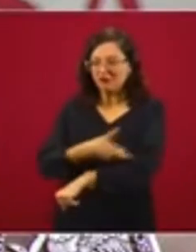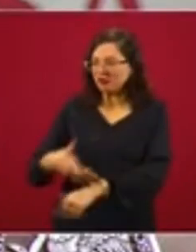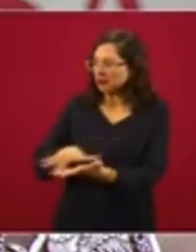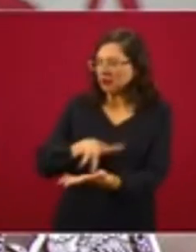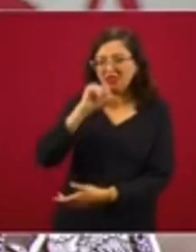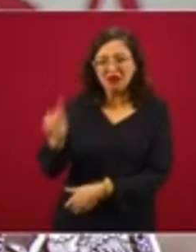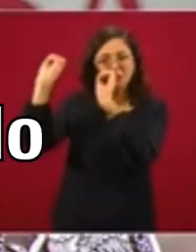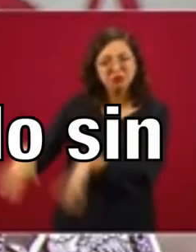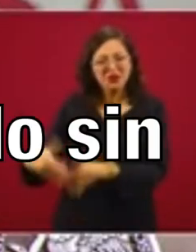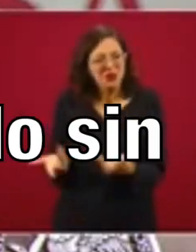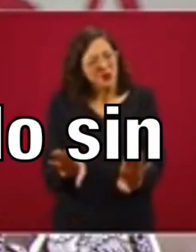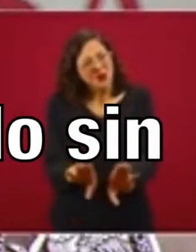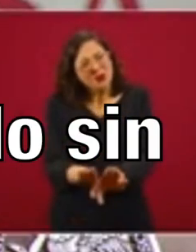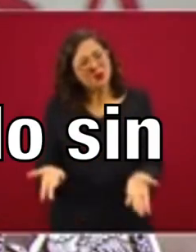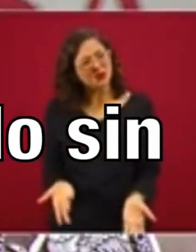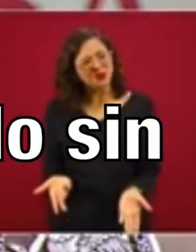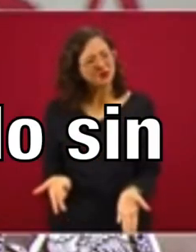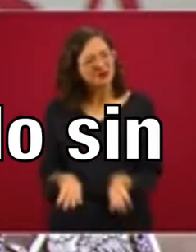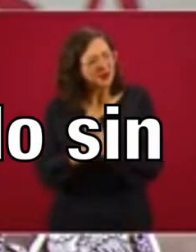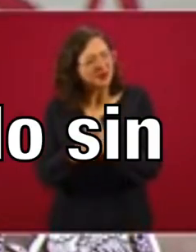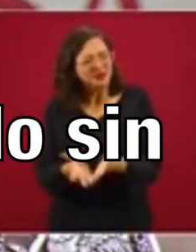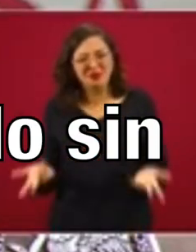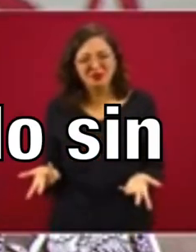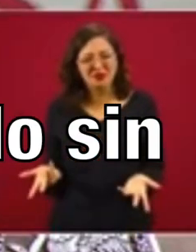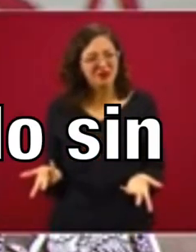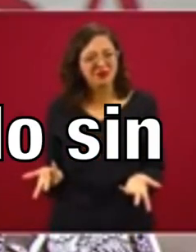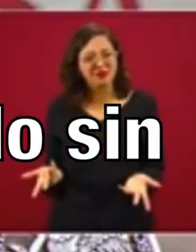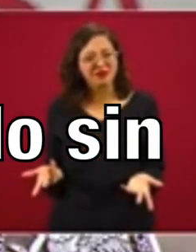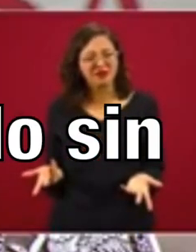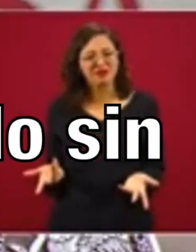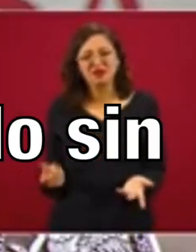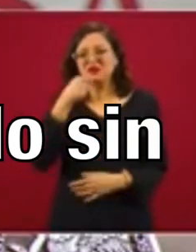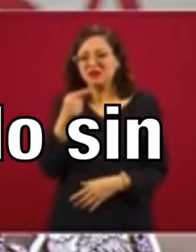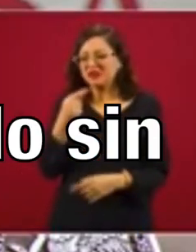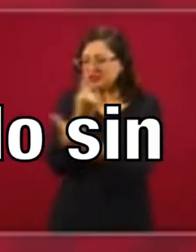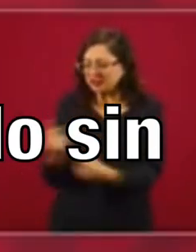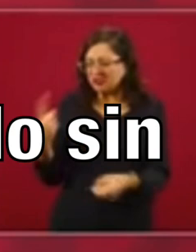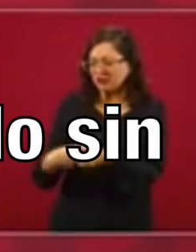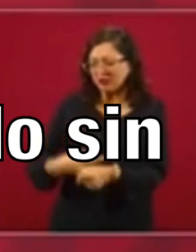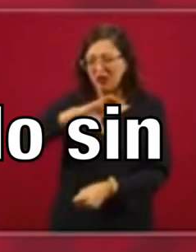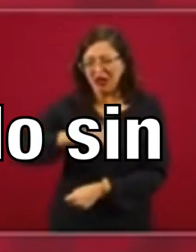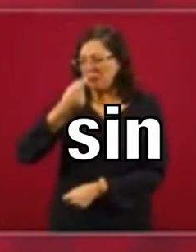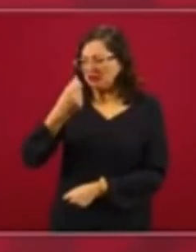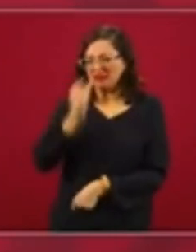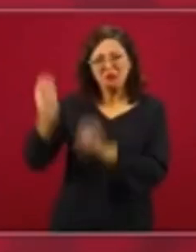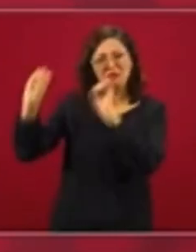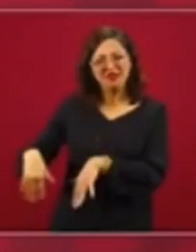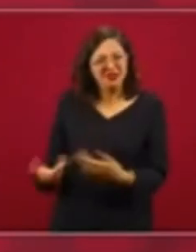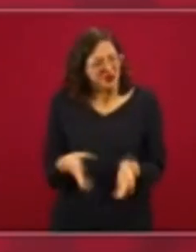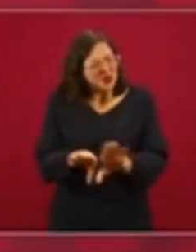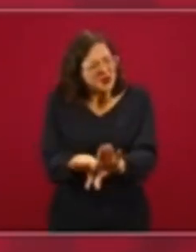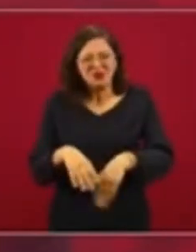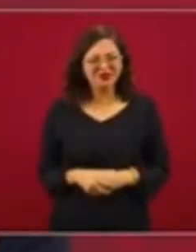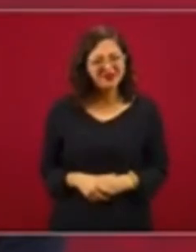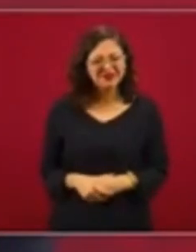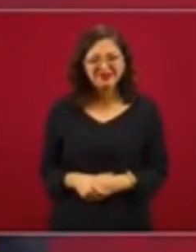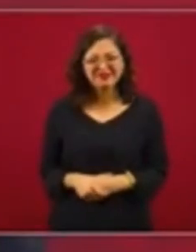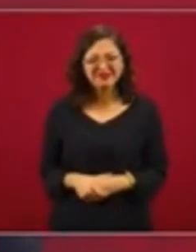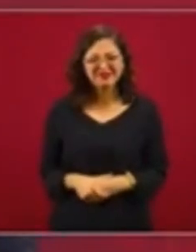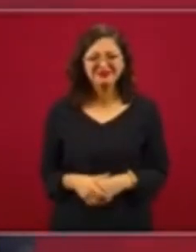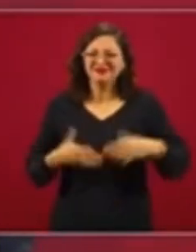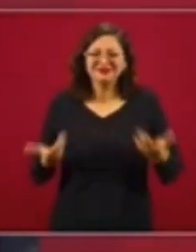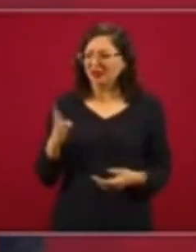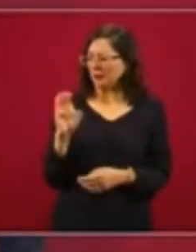familiares de víctimas. Como cómo vamos a dejar sin medicina a los niños enfermos de cáncer. Bueno, ni